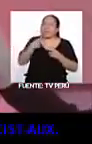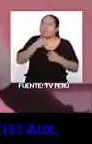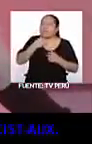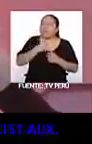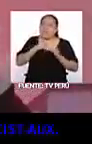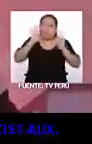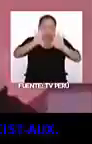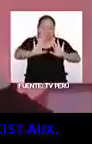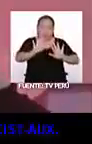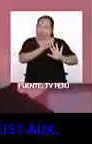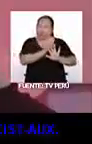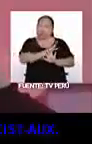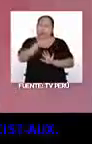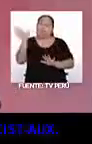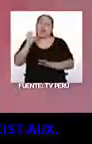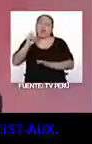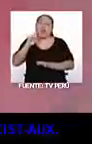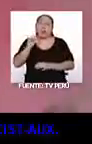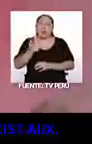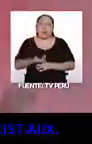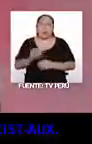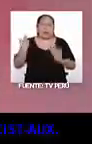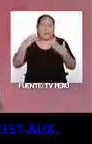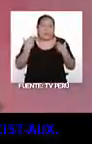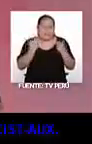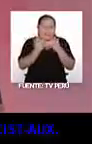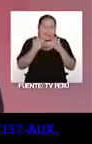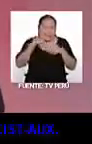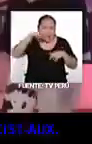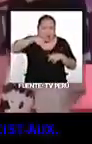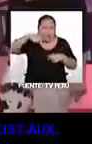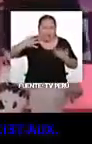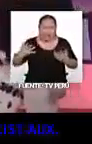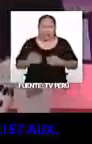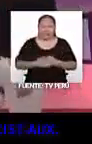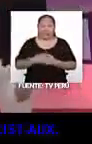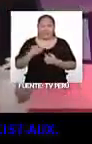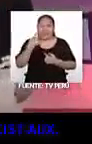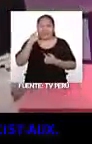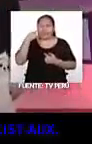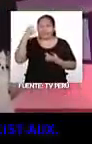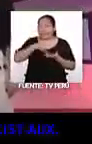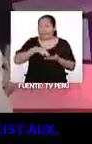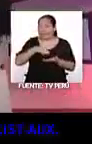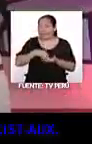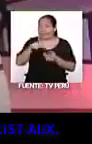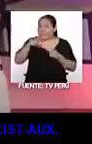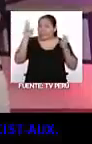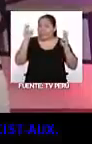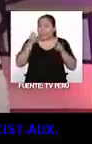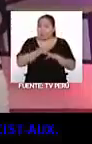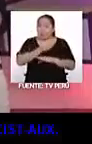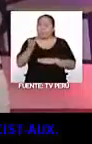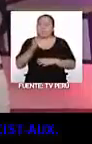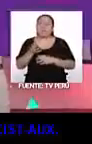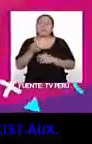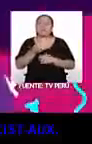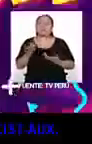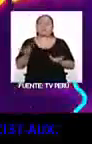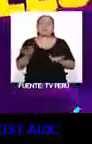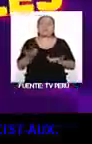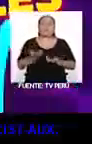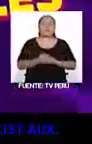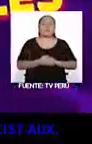Tranquilo, no te tienes que ir hasta Corea para hacerlo. Estás mucho más cerca de lo que crees. Para saber más del tema, vamos con lo imparable del día.